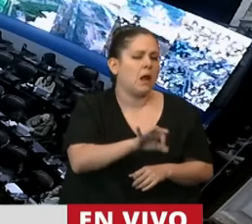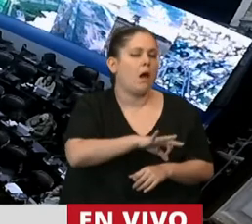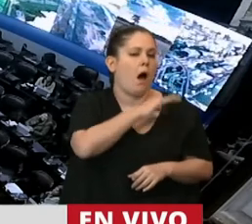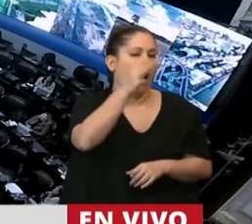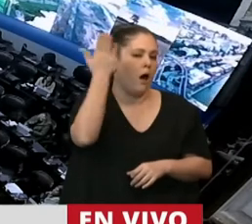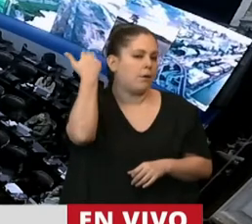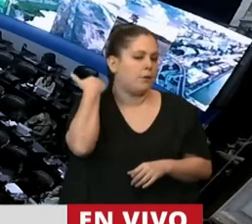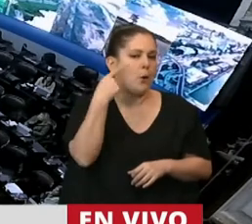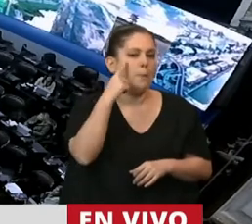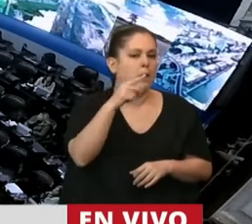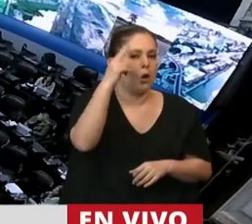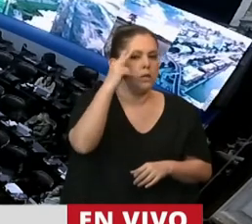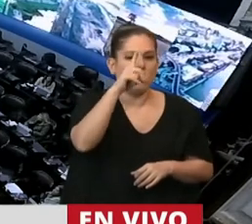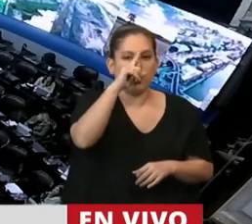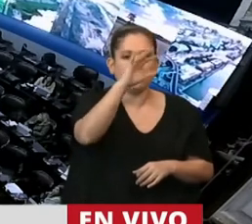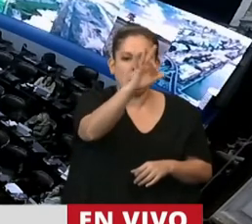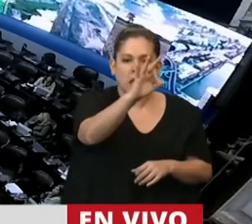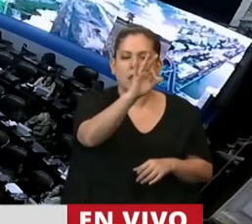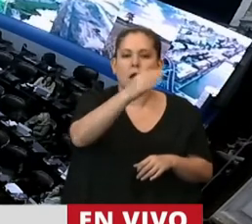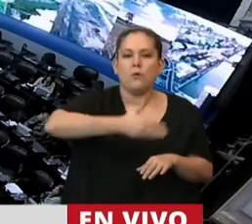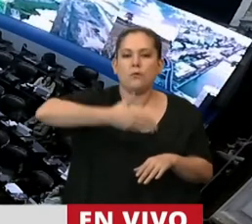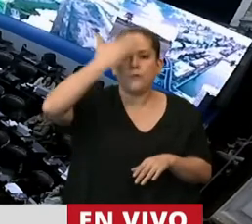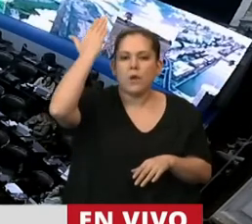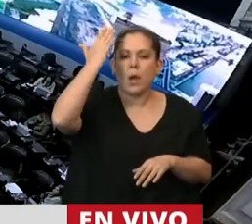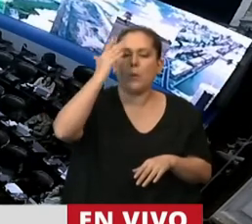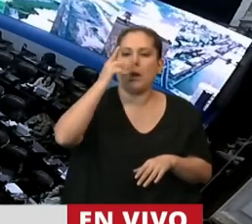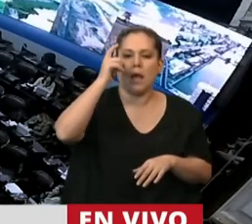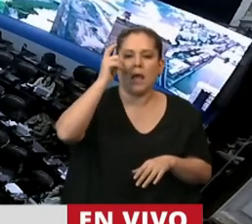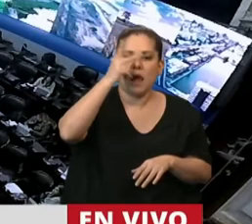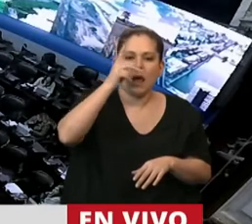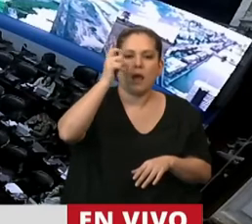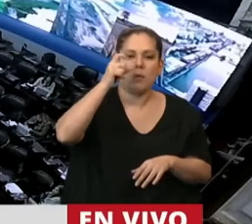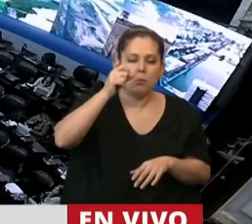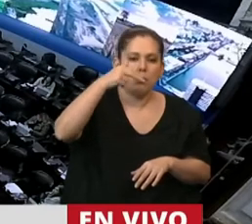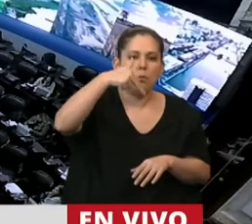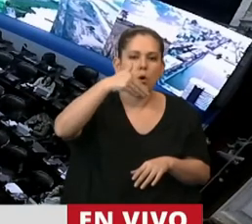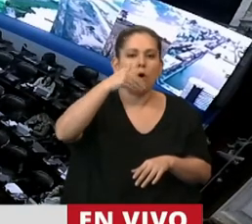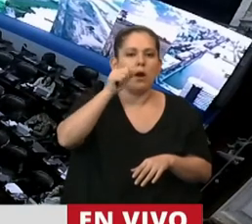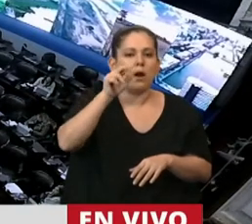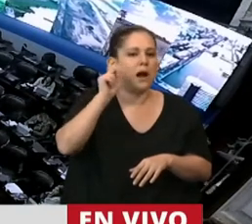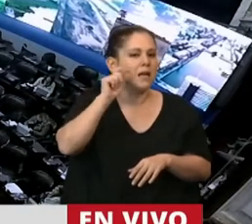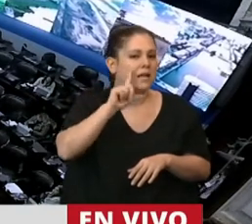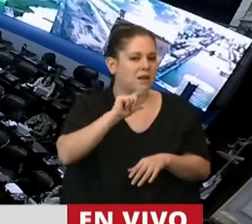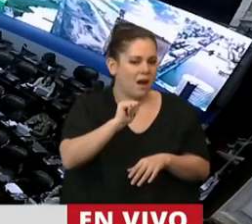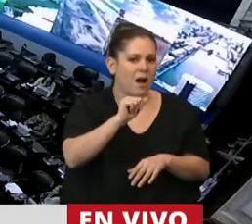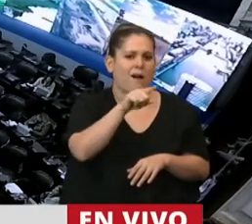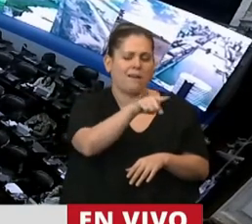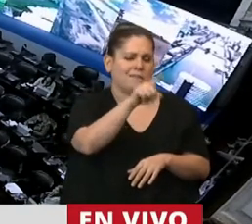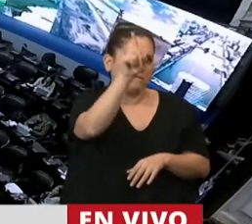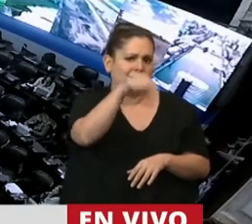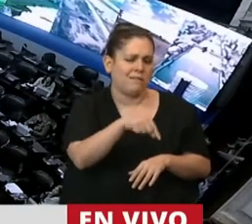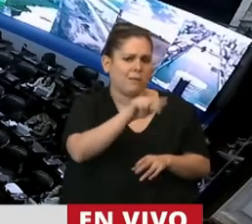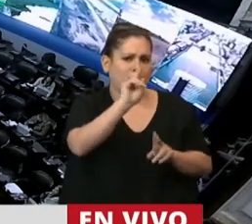años 70, cuando la fiebre hemorrágica argentina generaba muertos